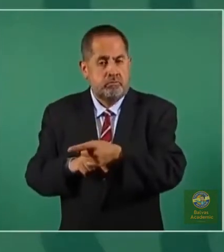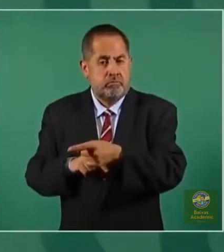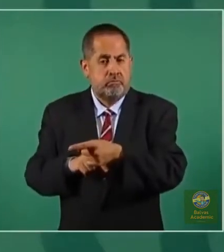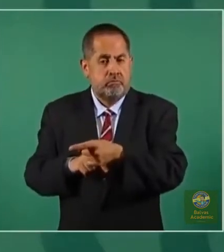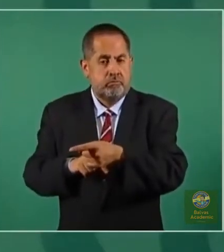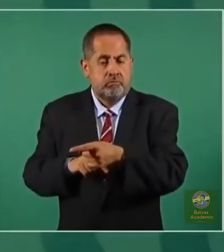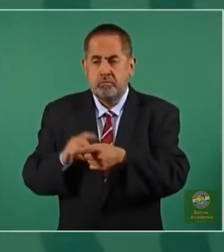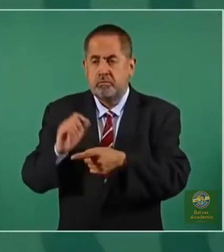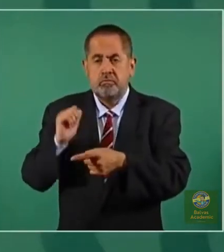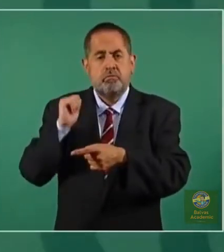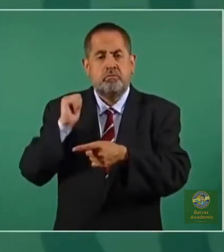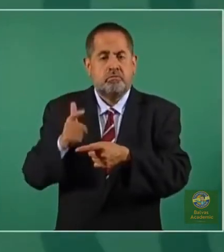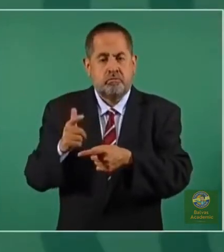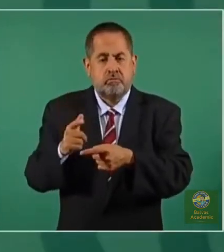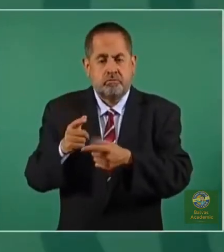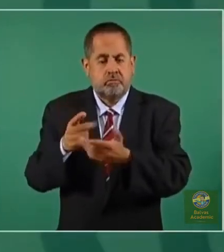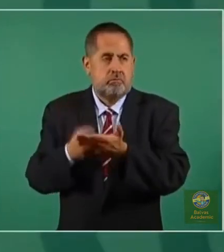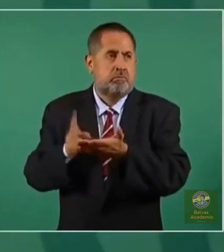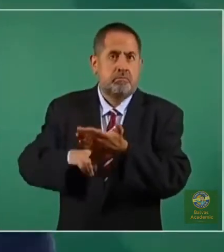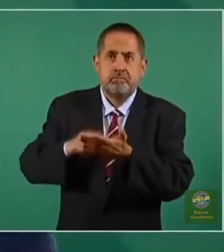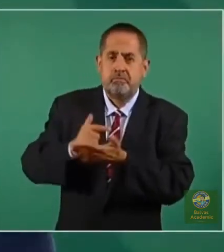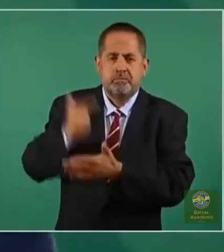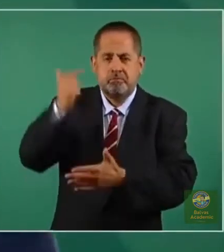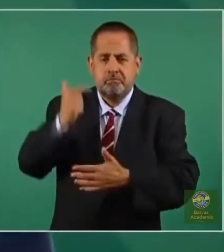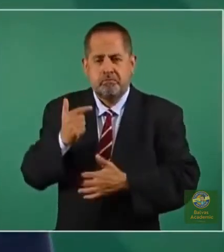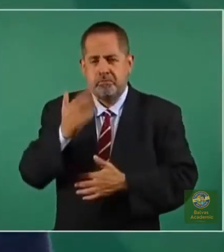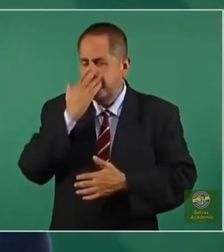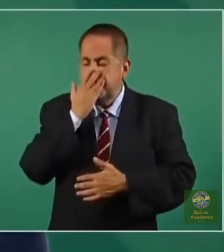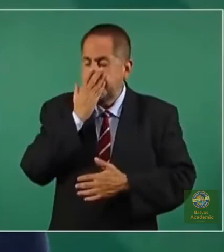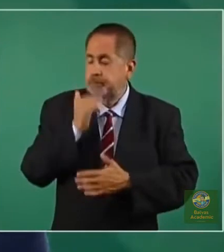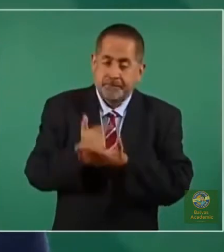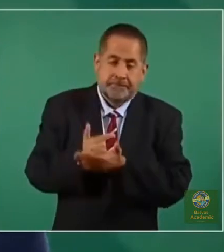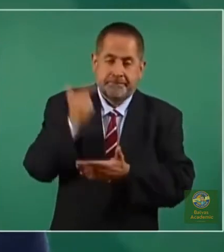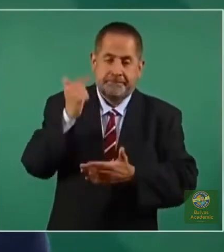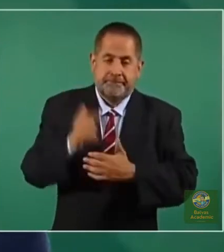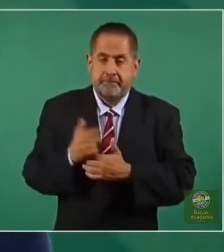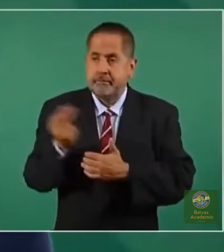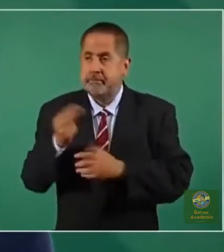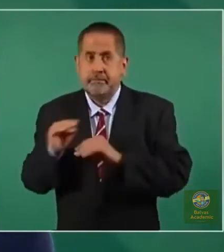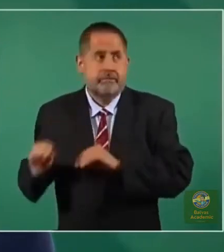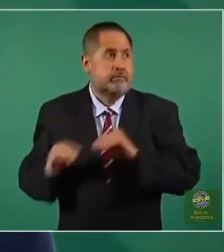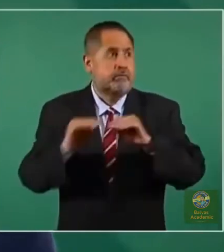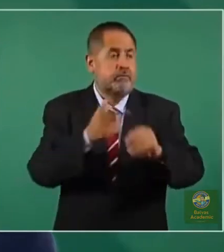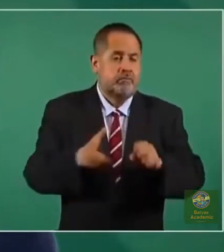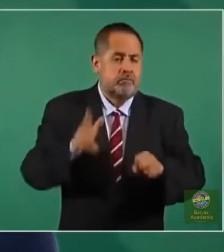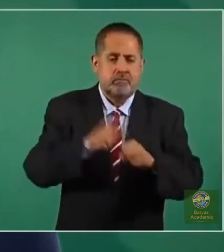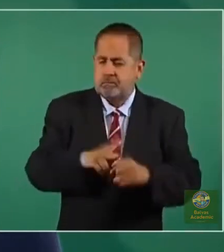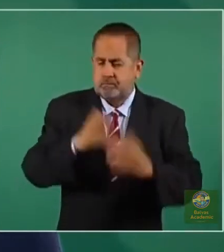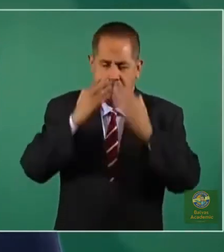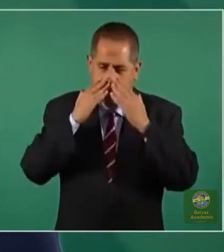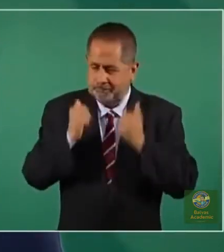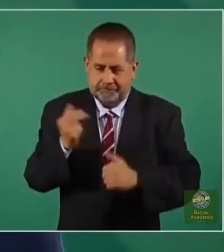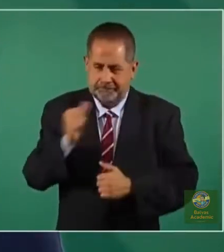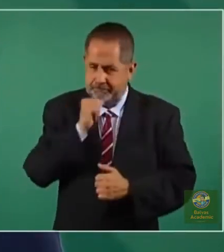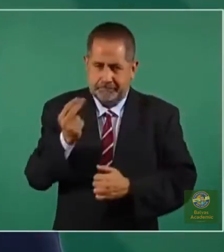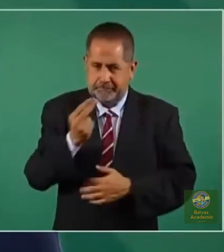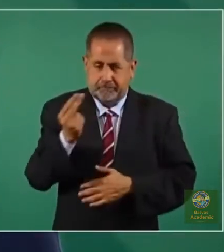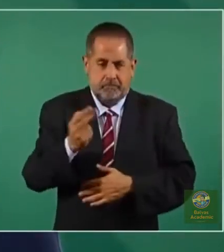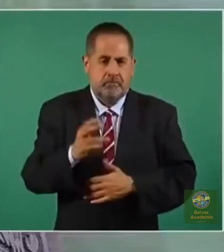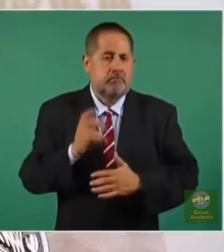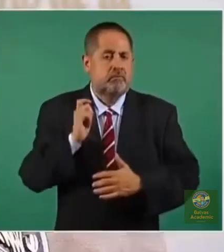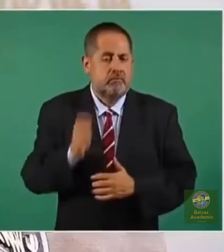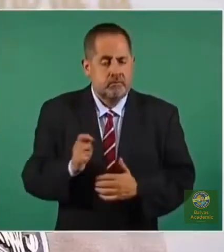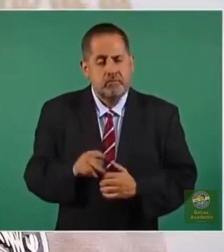condición de gravedad. Es decir, el requerimiento de ser hospitalizados. Y eso